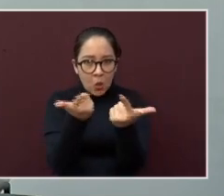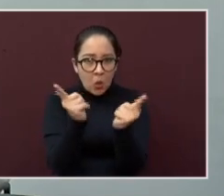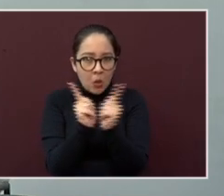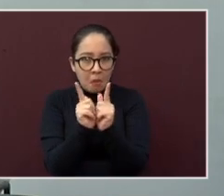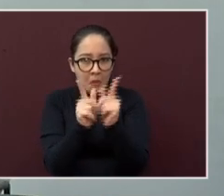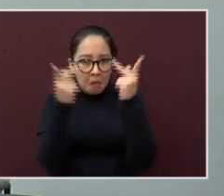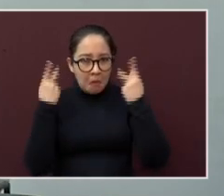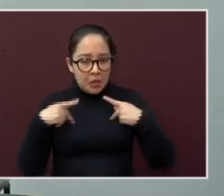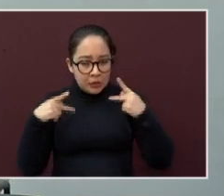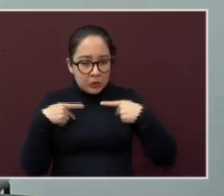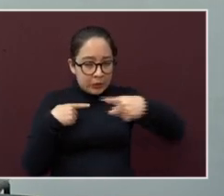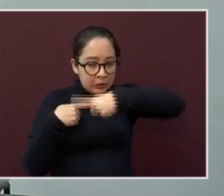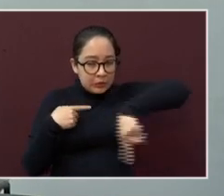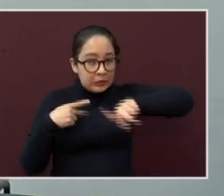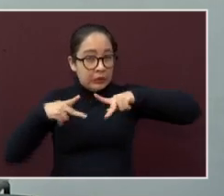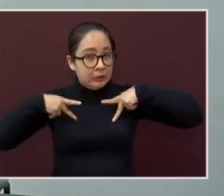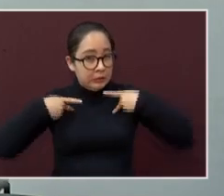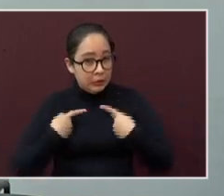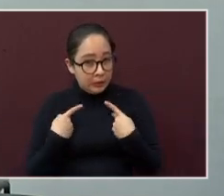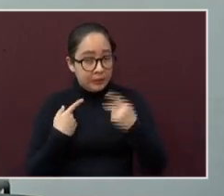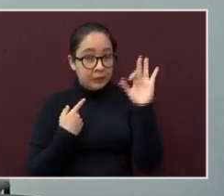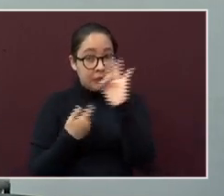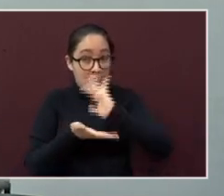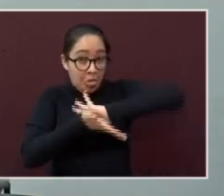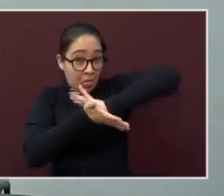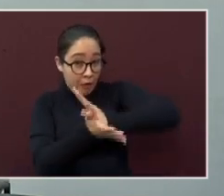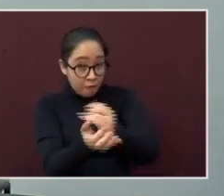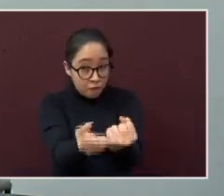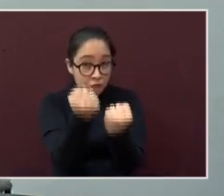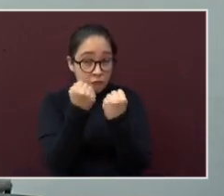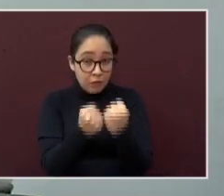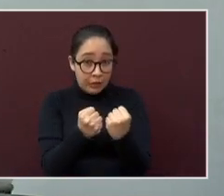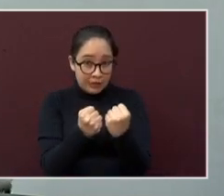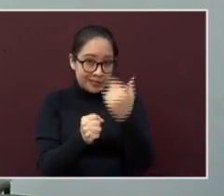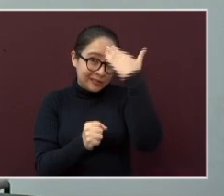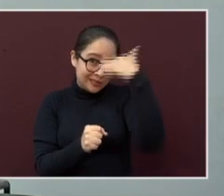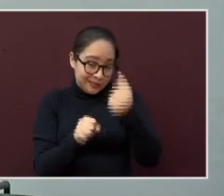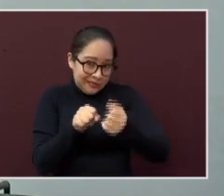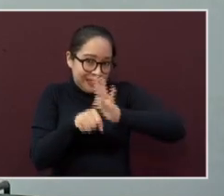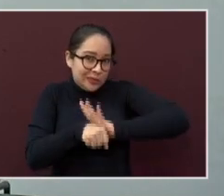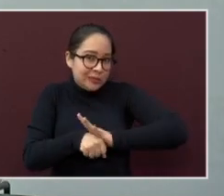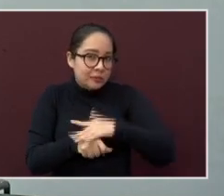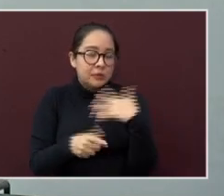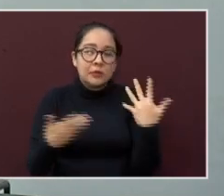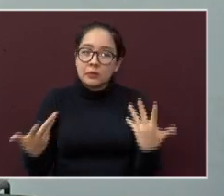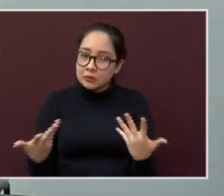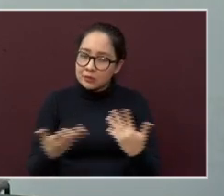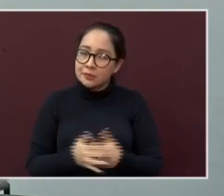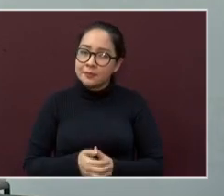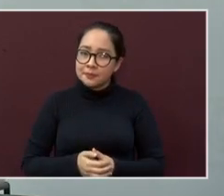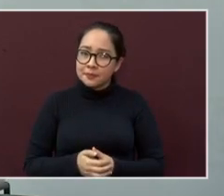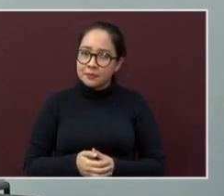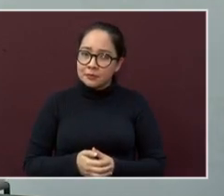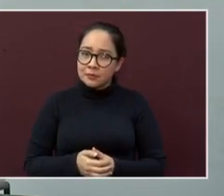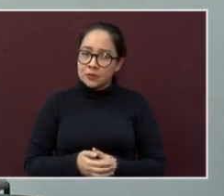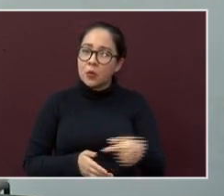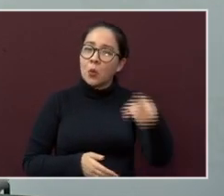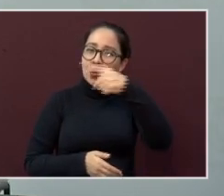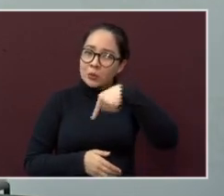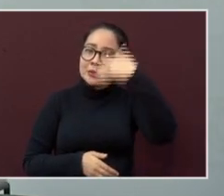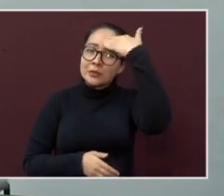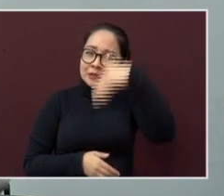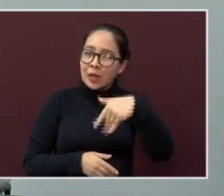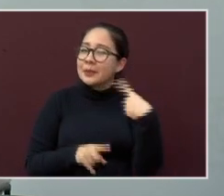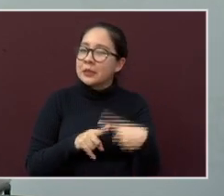en recordarles a aquellos que se ven más afectados por el COVID-19. Ustedes ya identifican